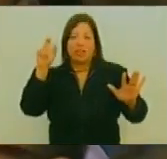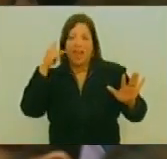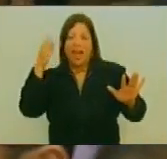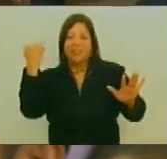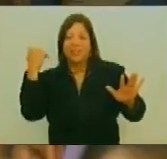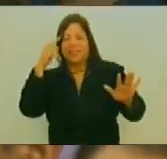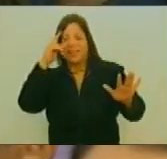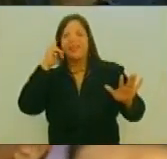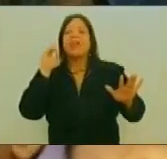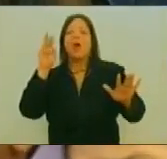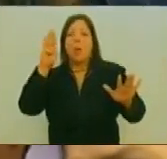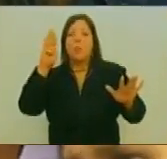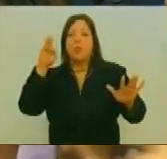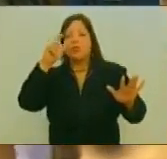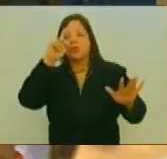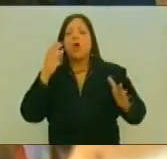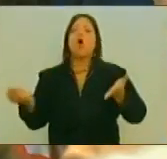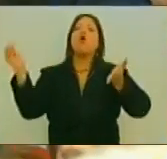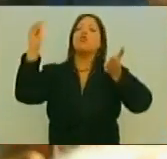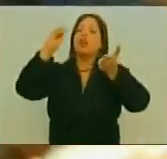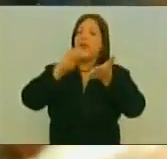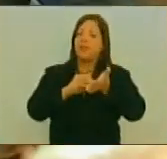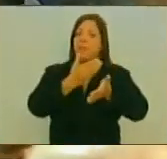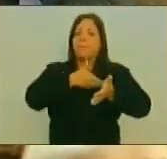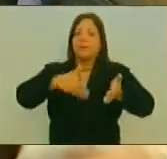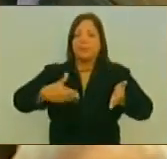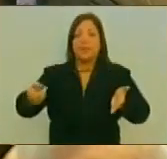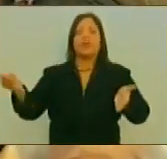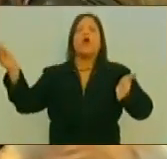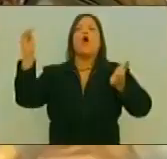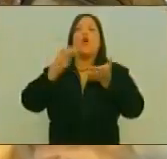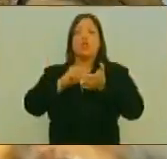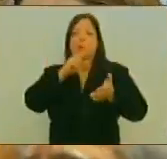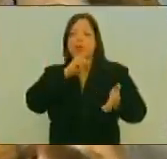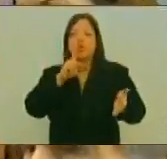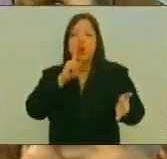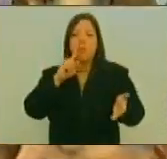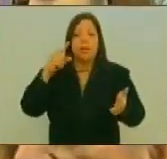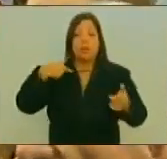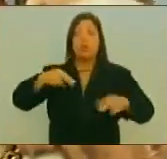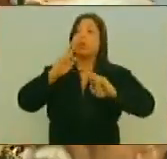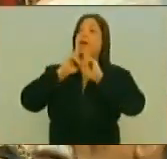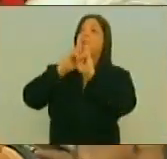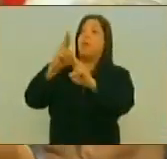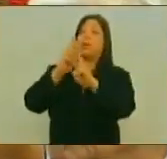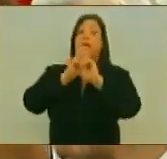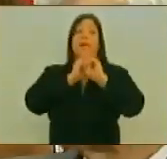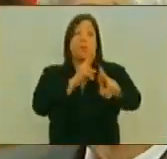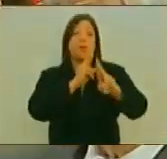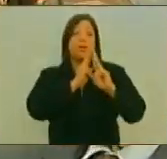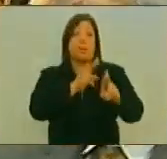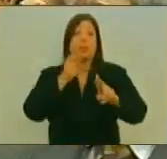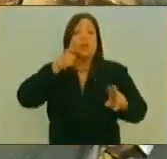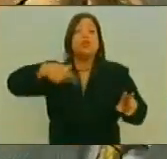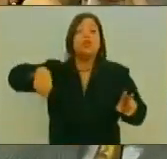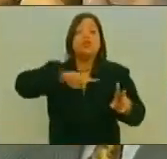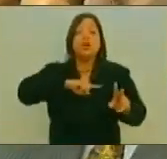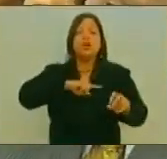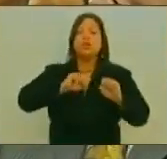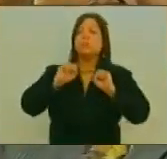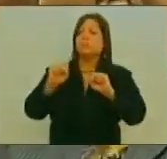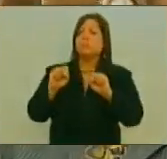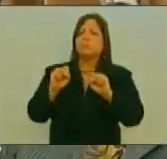pueblos Soberanos Libres Independientes Ayer lo volví a hacer Y la respuesta Nuestra Y la respuesta A nuestro pueblo Fue